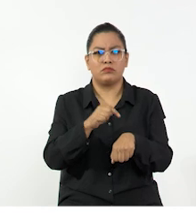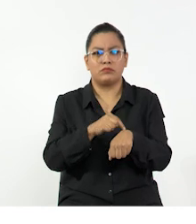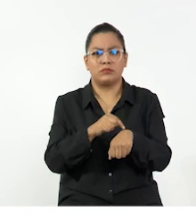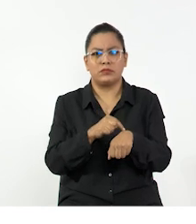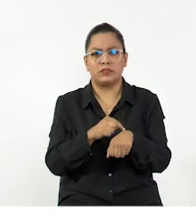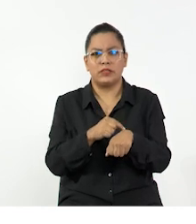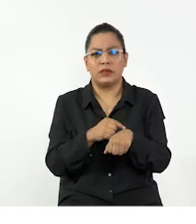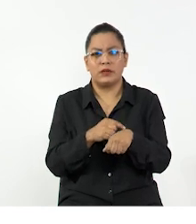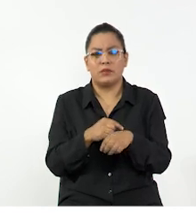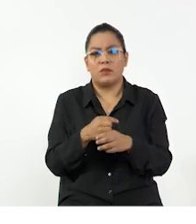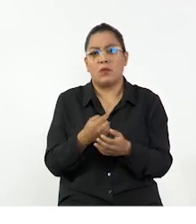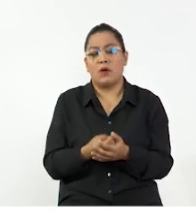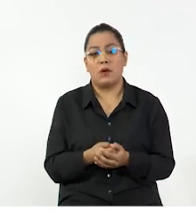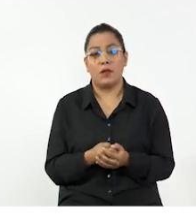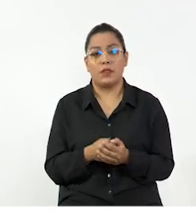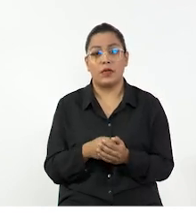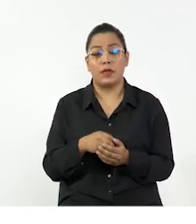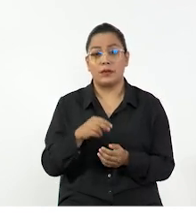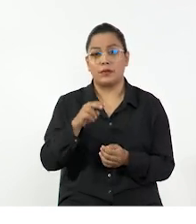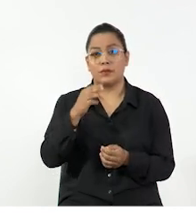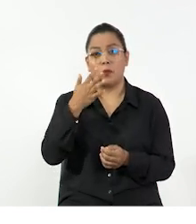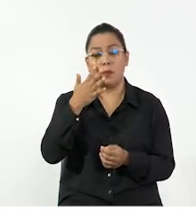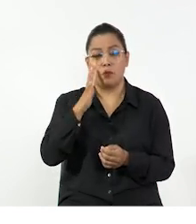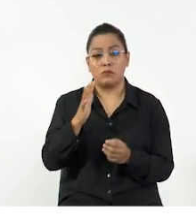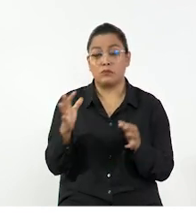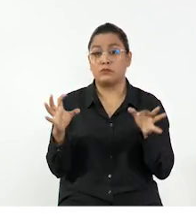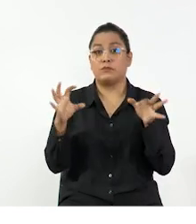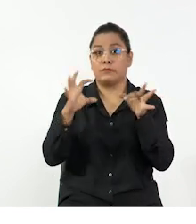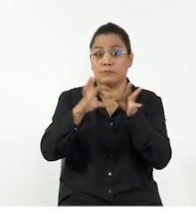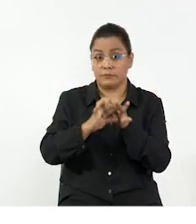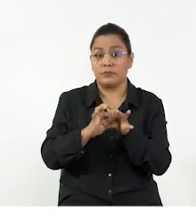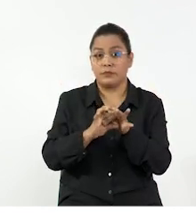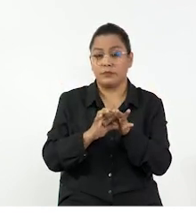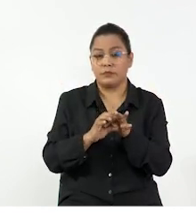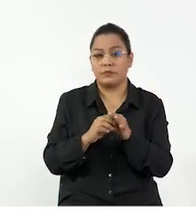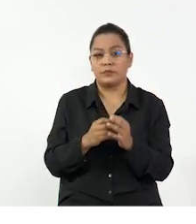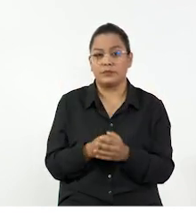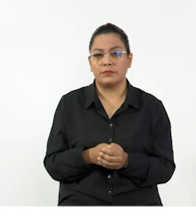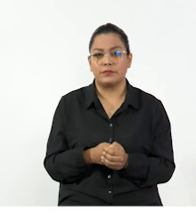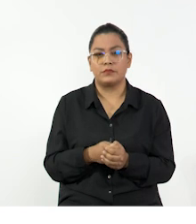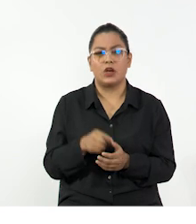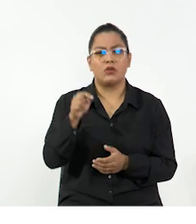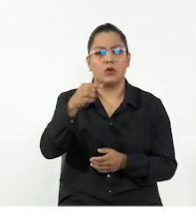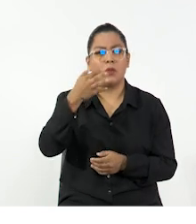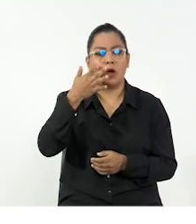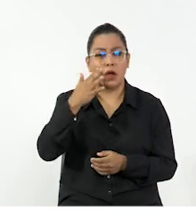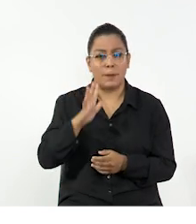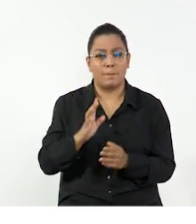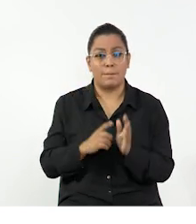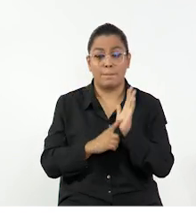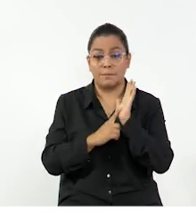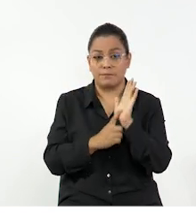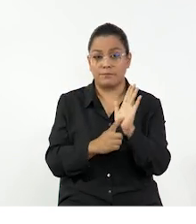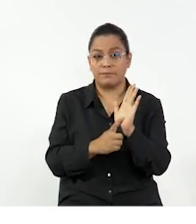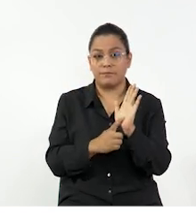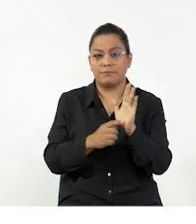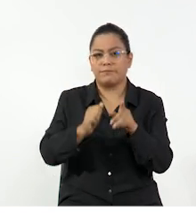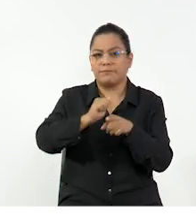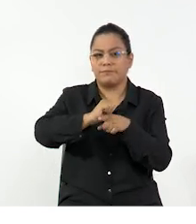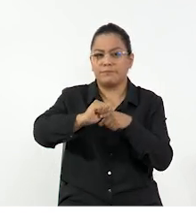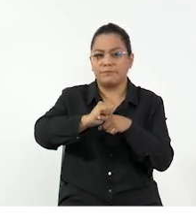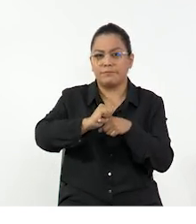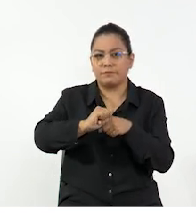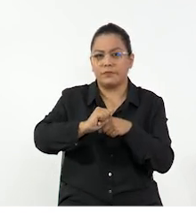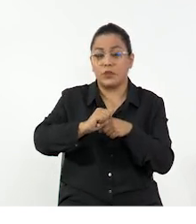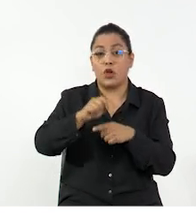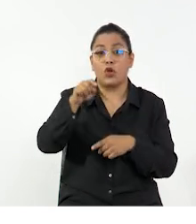con un límite de velocidad de 25 metros sobre segundos, podemos asociarlo con lo que ya conocemos. Ahora es tu turno. Te